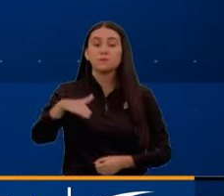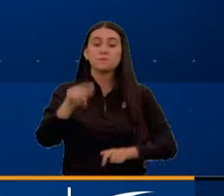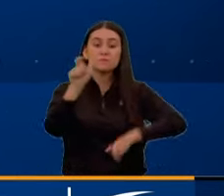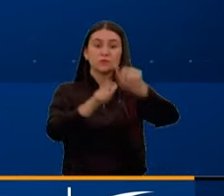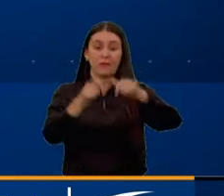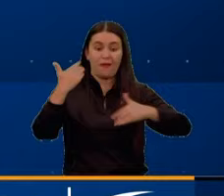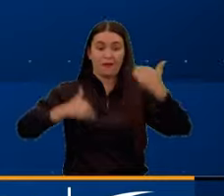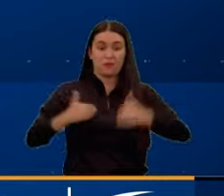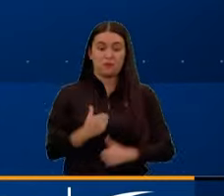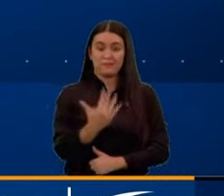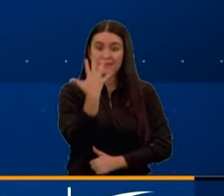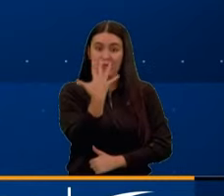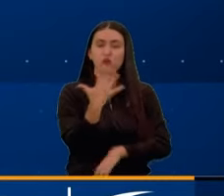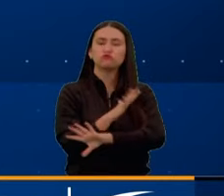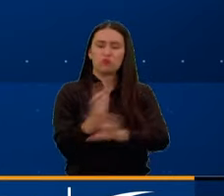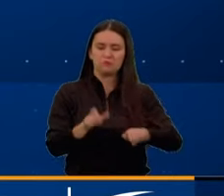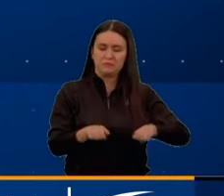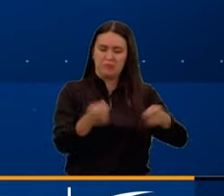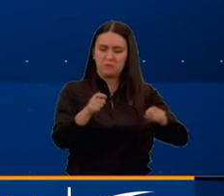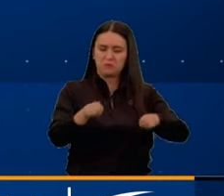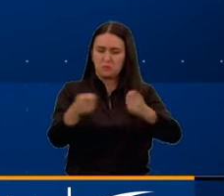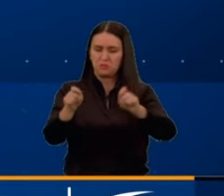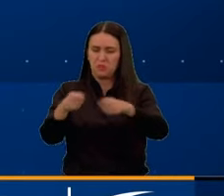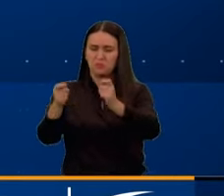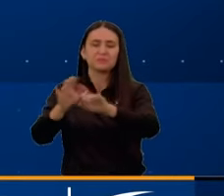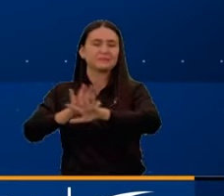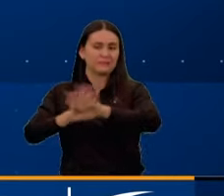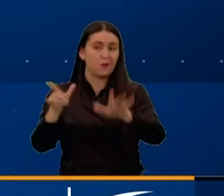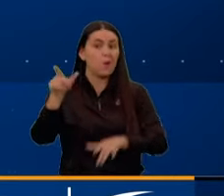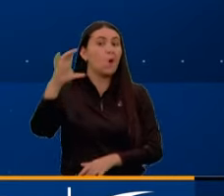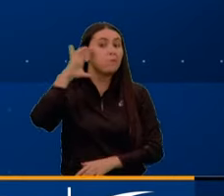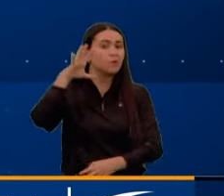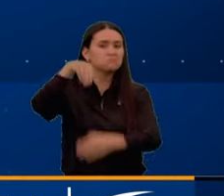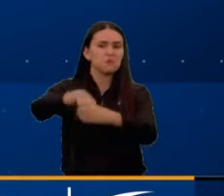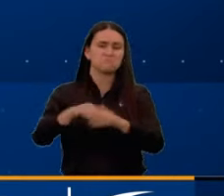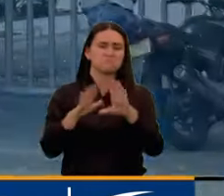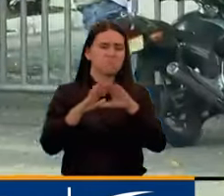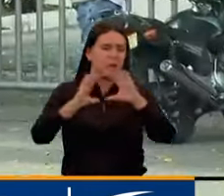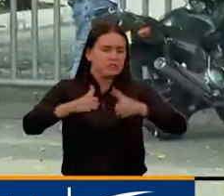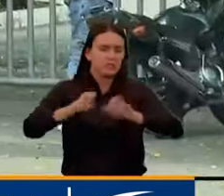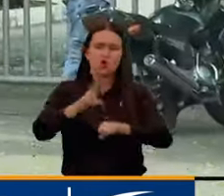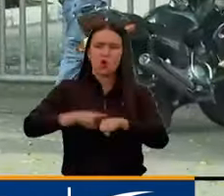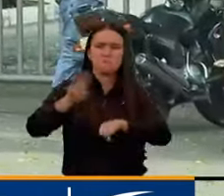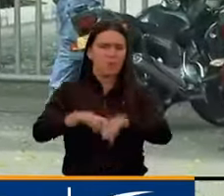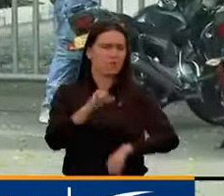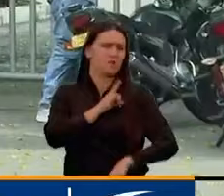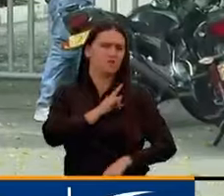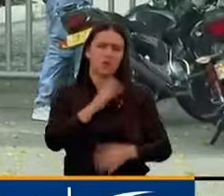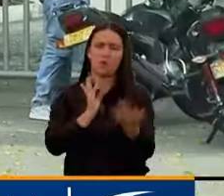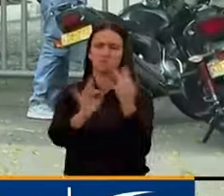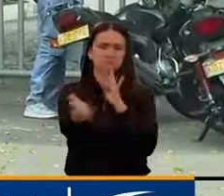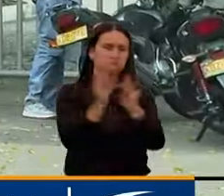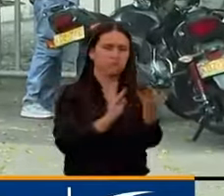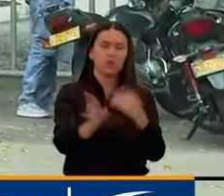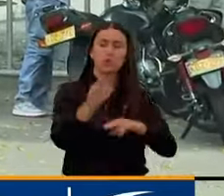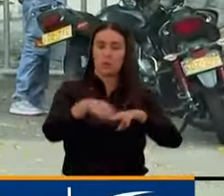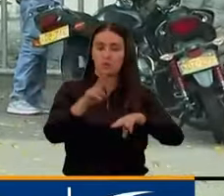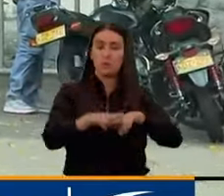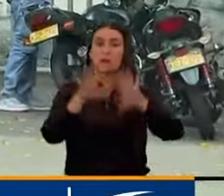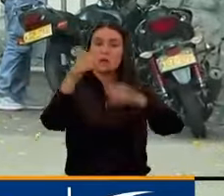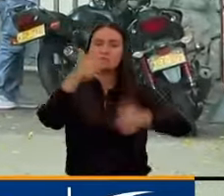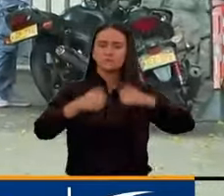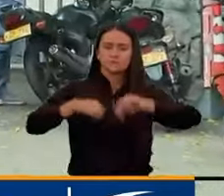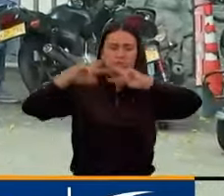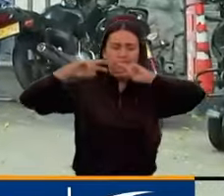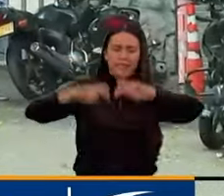se encuentran fuera de peligro. Hoy hay clases con normalidad en este lugar. Sin embargo, las autoridades sí investigan quién